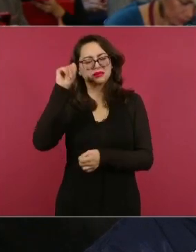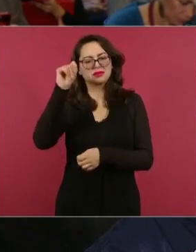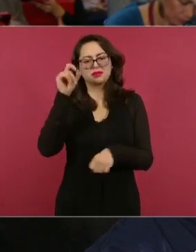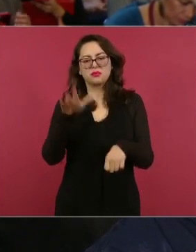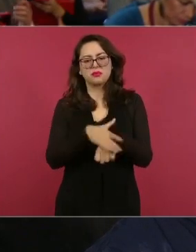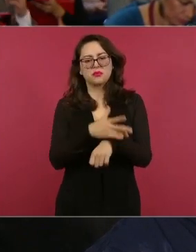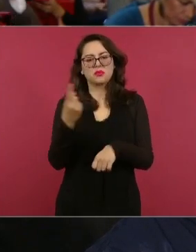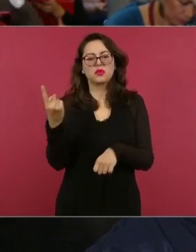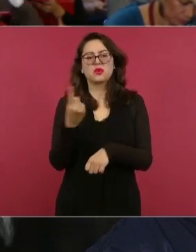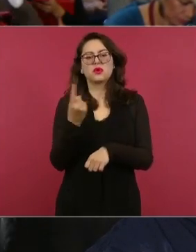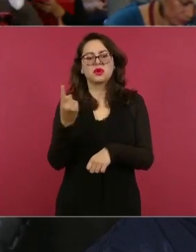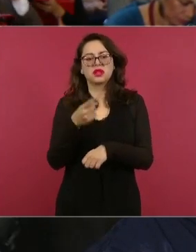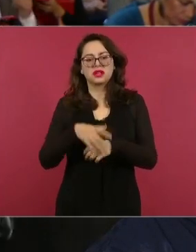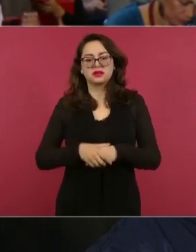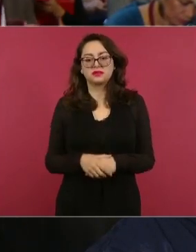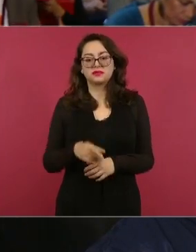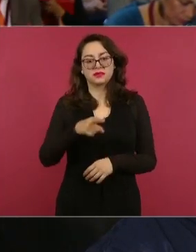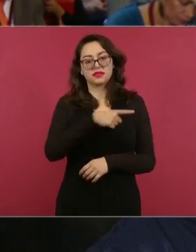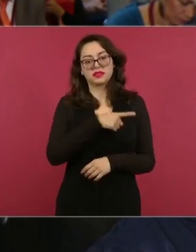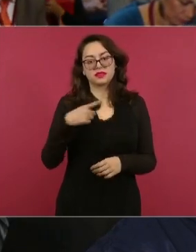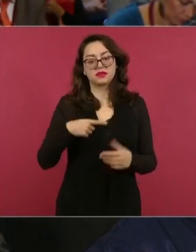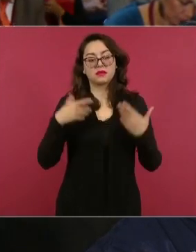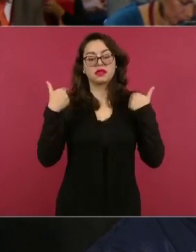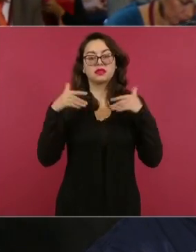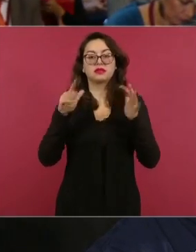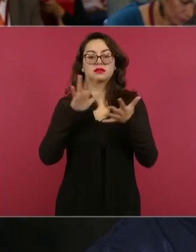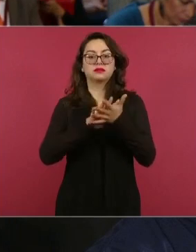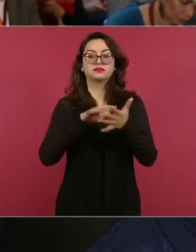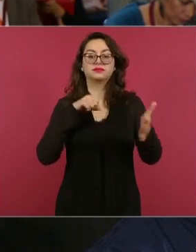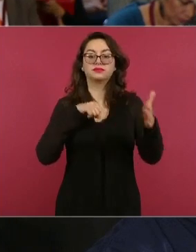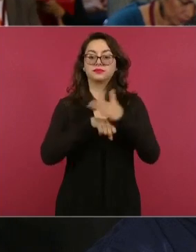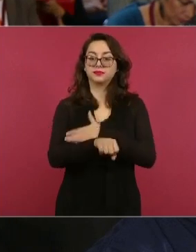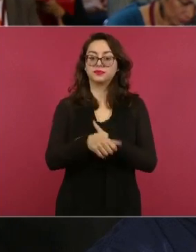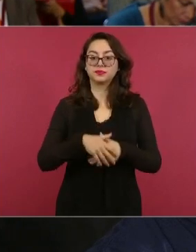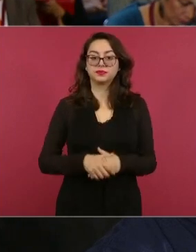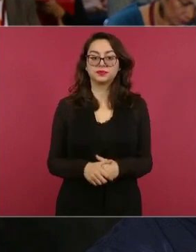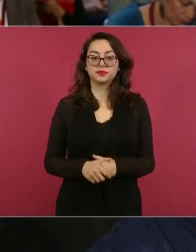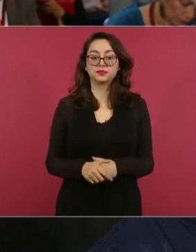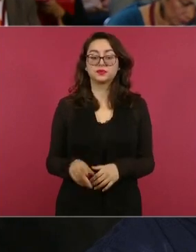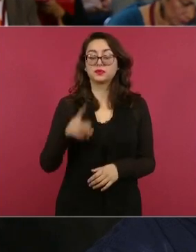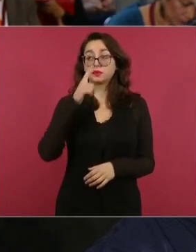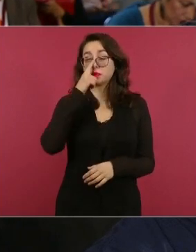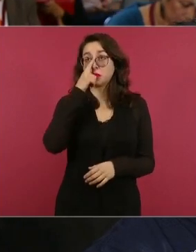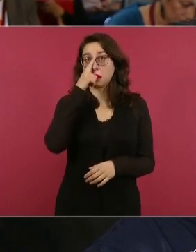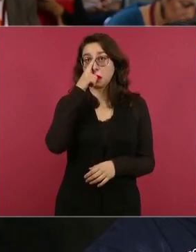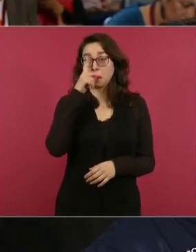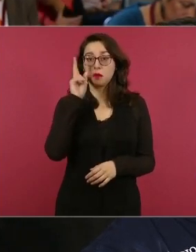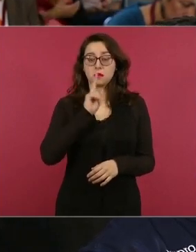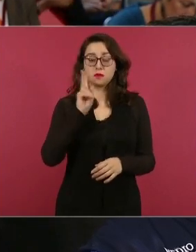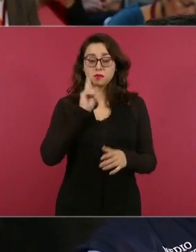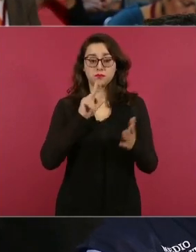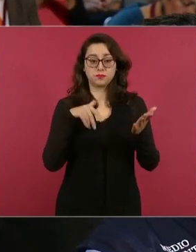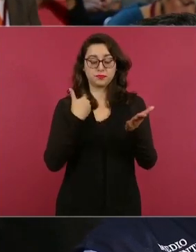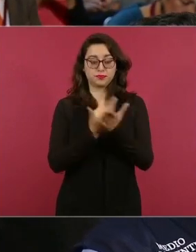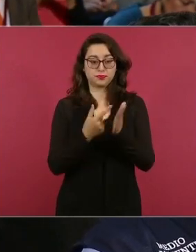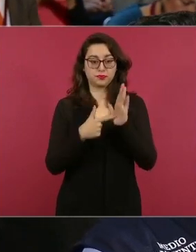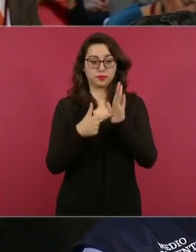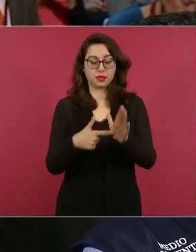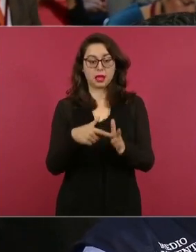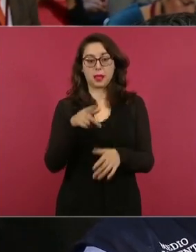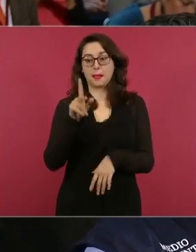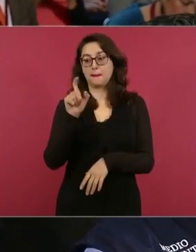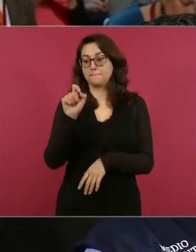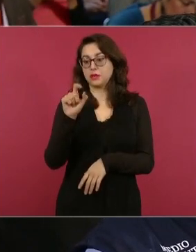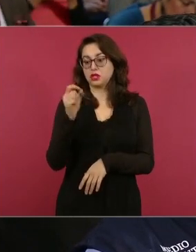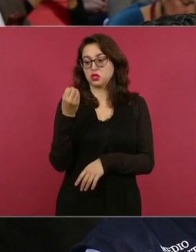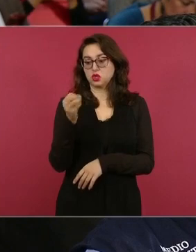maniobristas de Veracruz cuando debería estar en la cárcel y como prueba un botón el 20 de octubre de 2020 el Alejandro